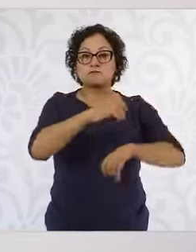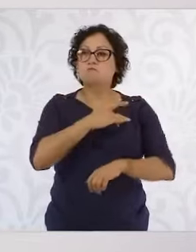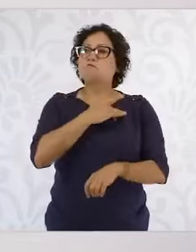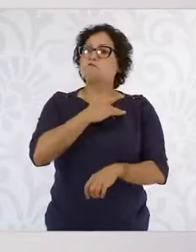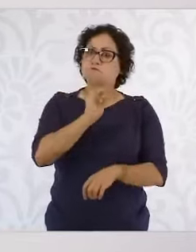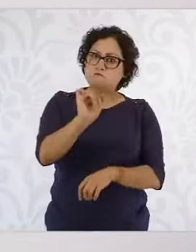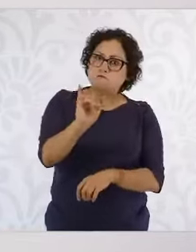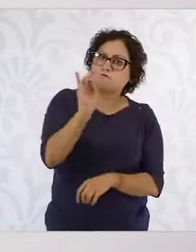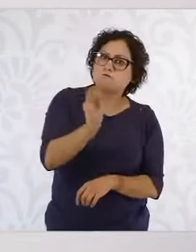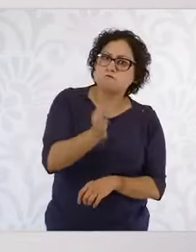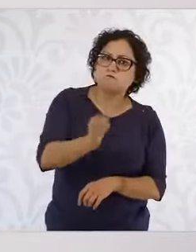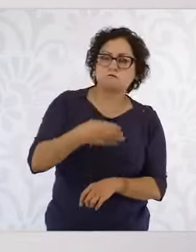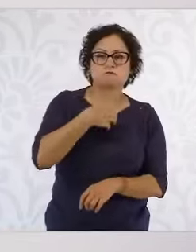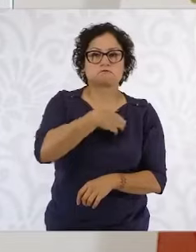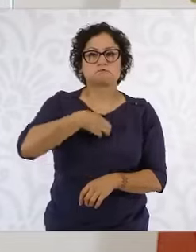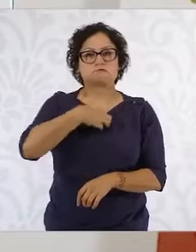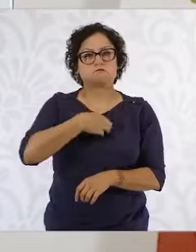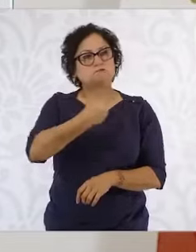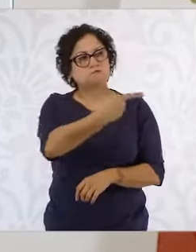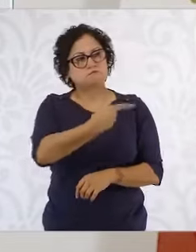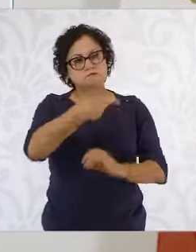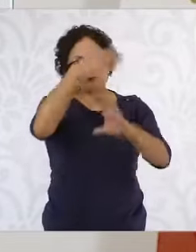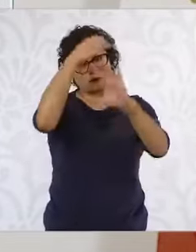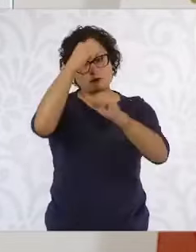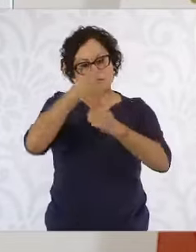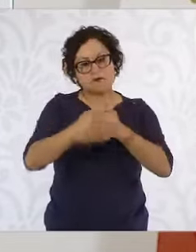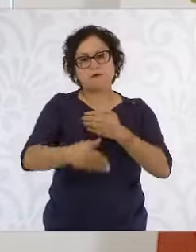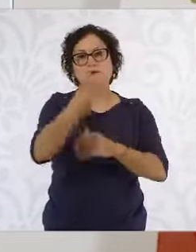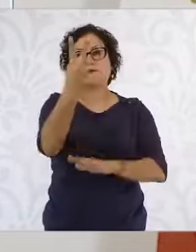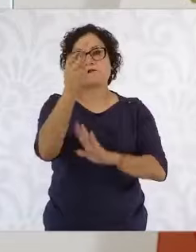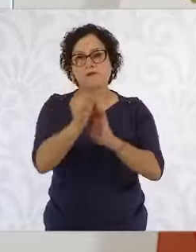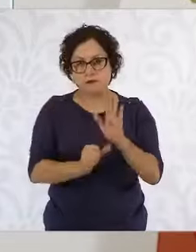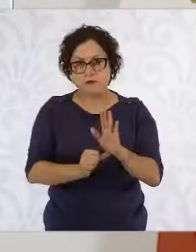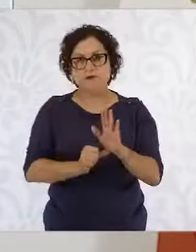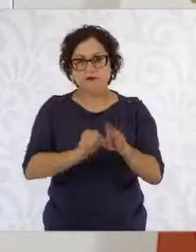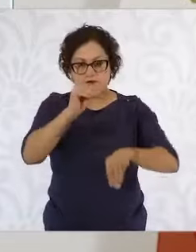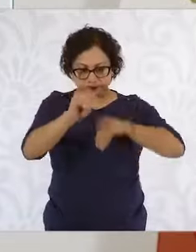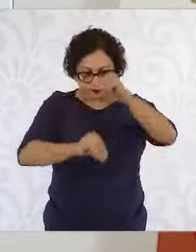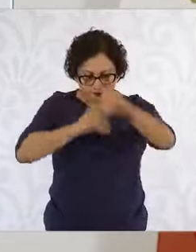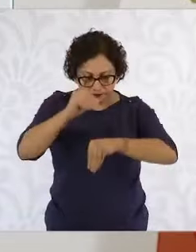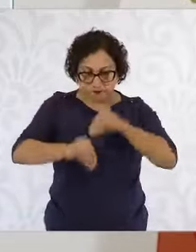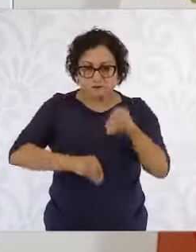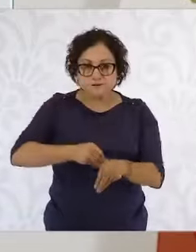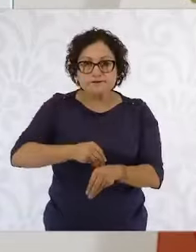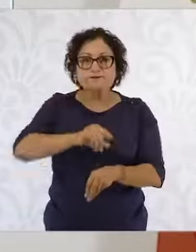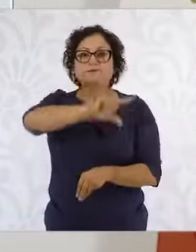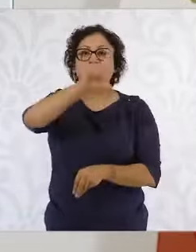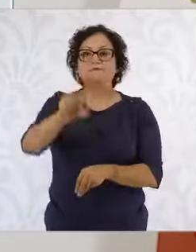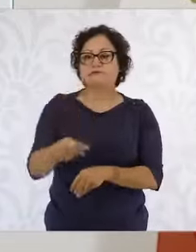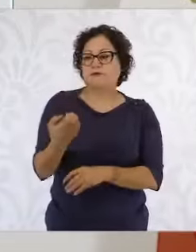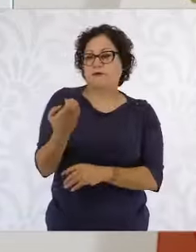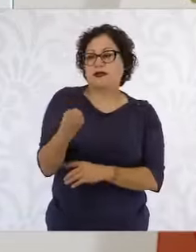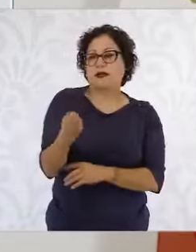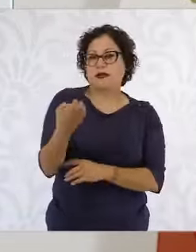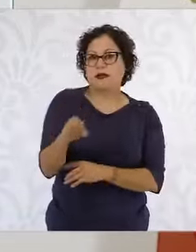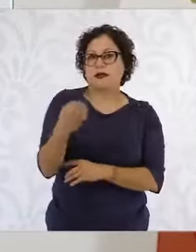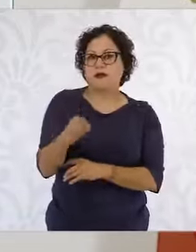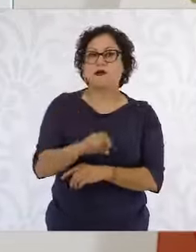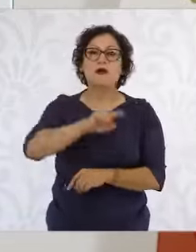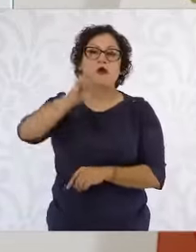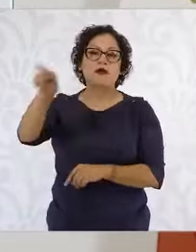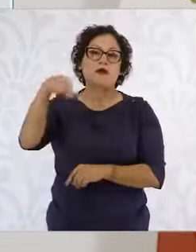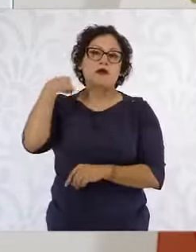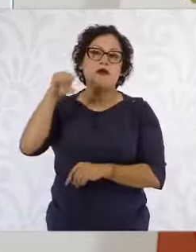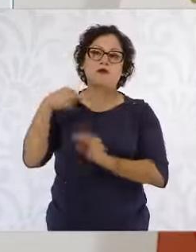trabajarlo durante más o menos dos meses para que en enero podamos presentarlo en Acapulco,